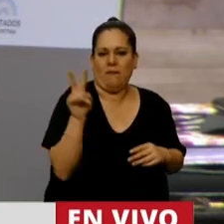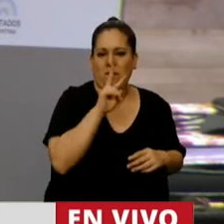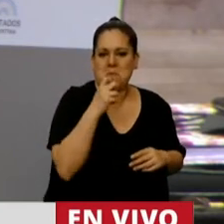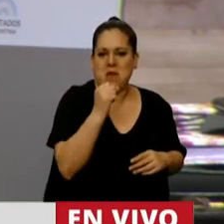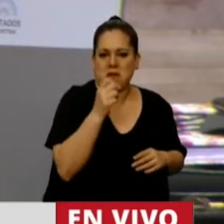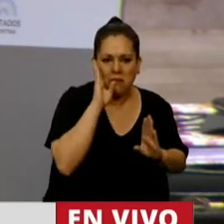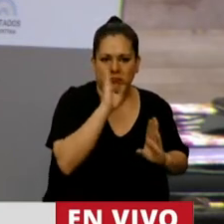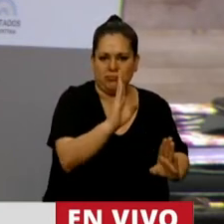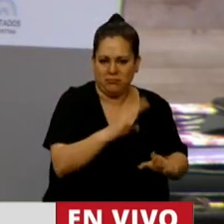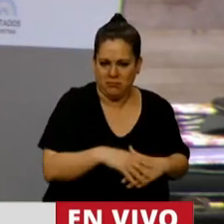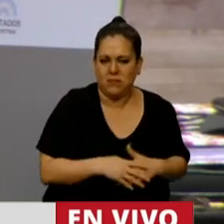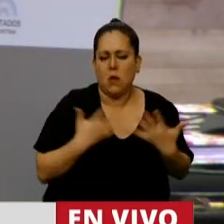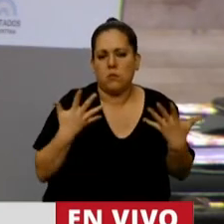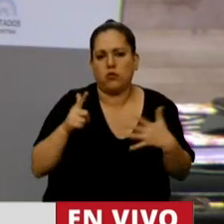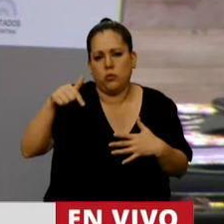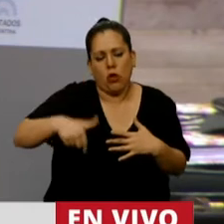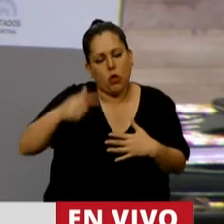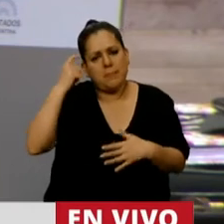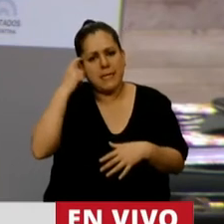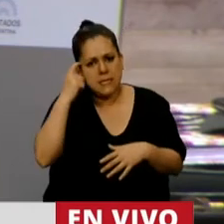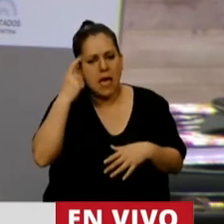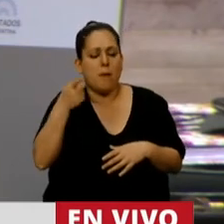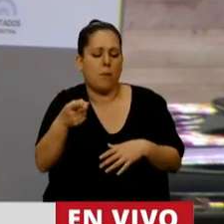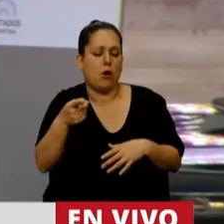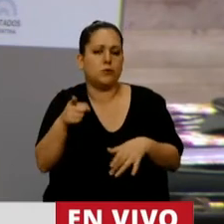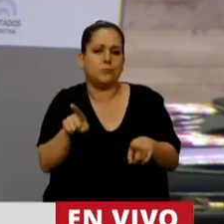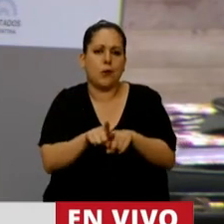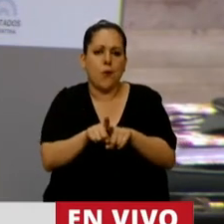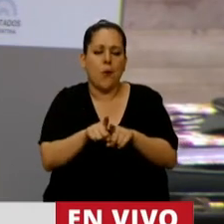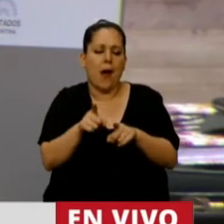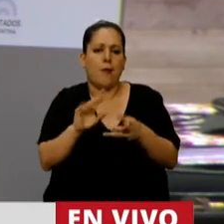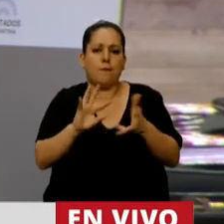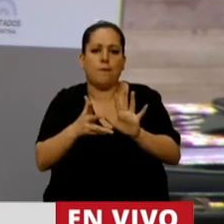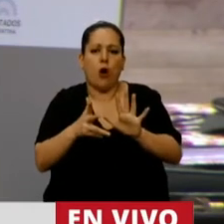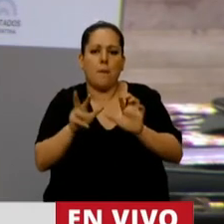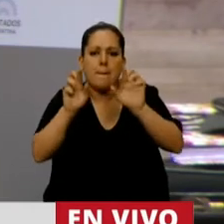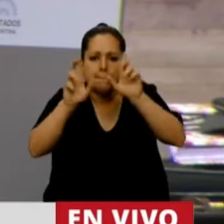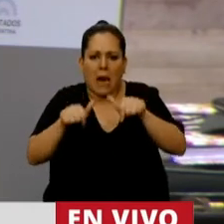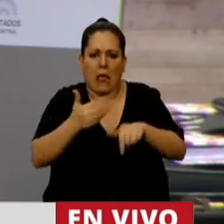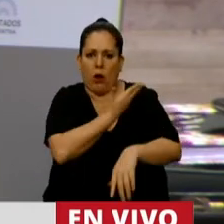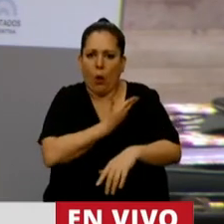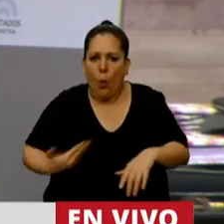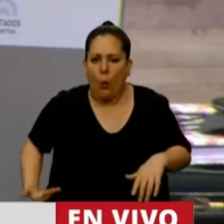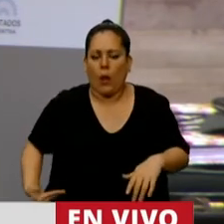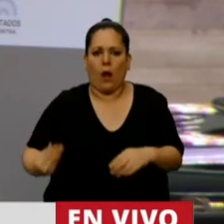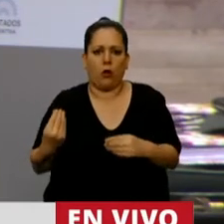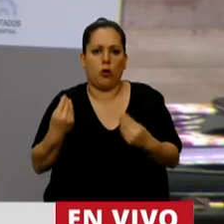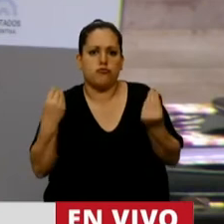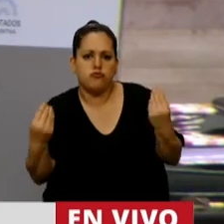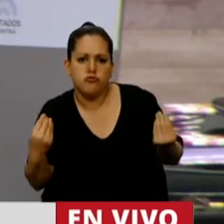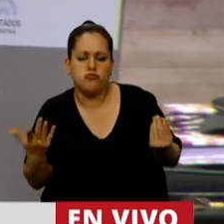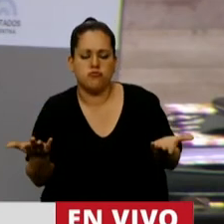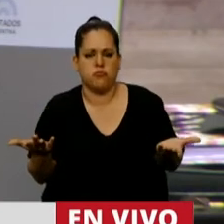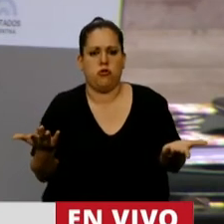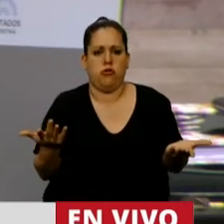por supuesto la carta de intención, la síntesis o el mapa de un gobierno, la posibilidad de pensar ahí y de ubicar